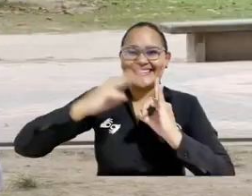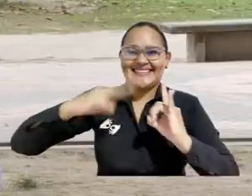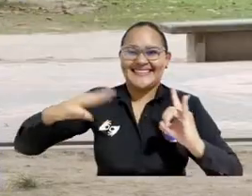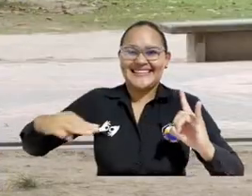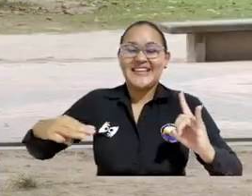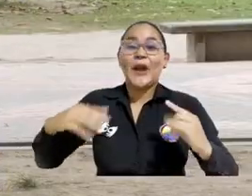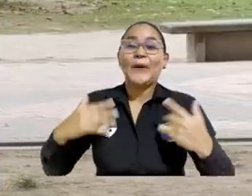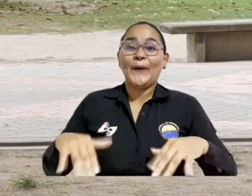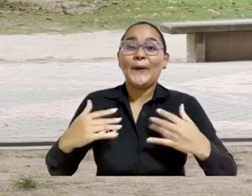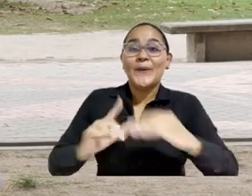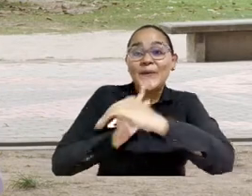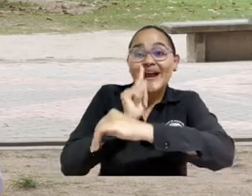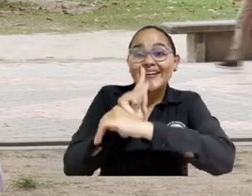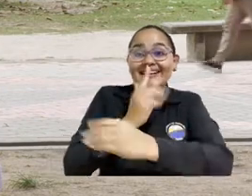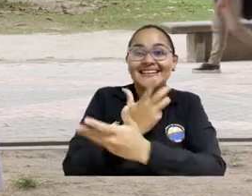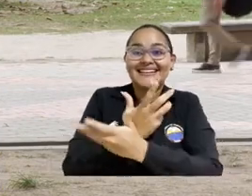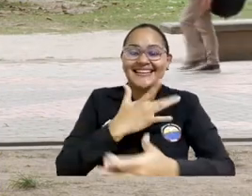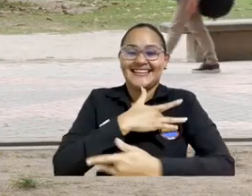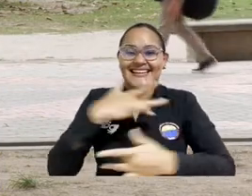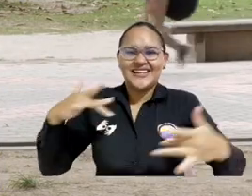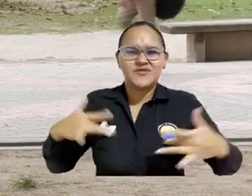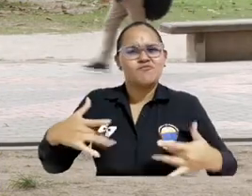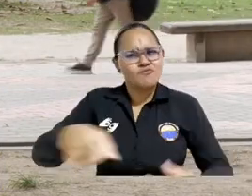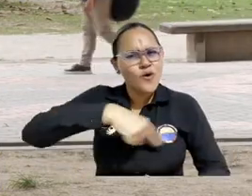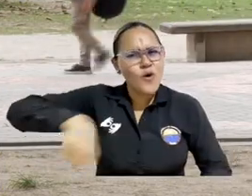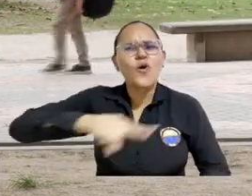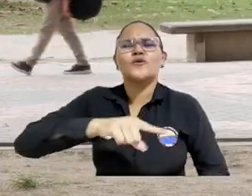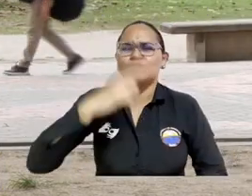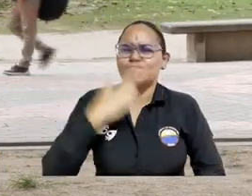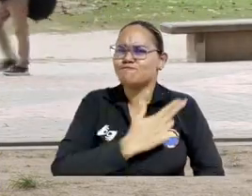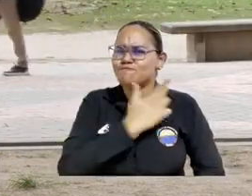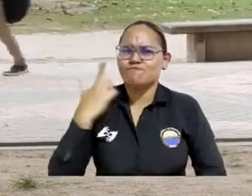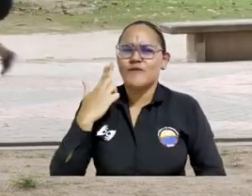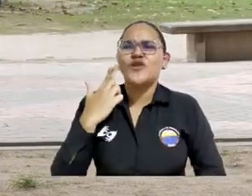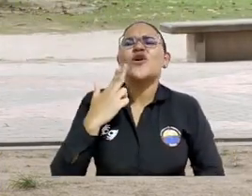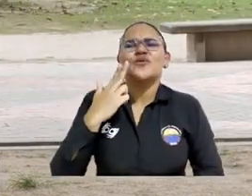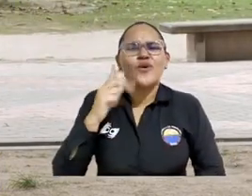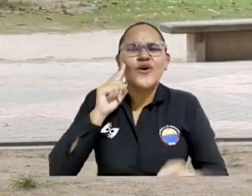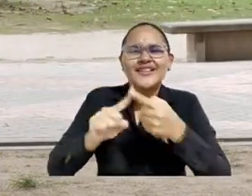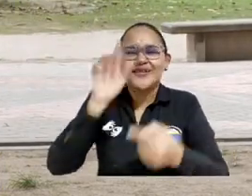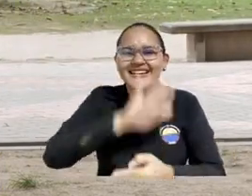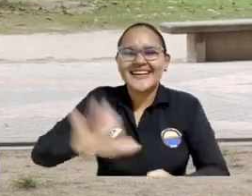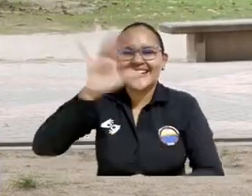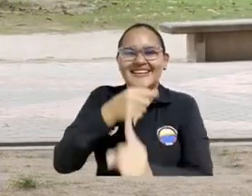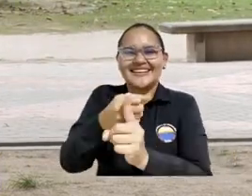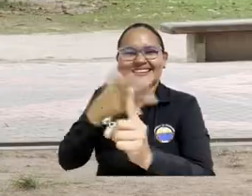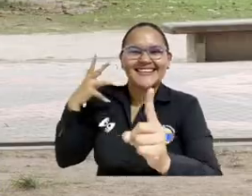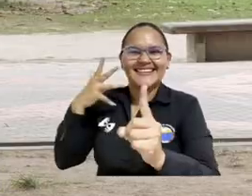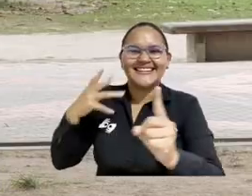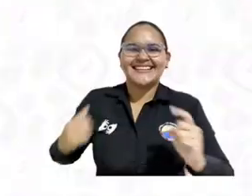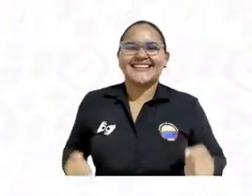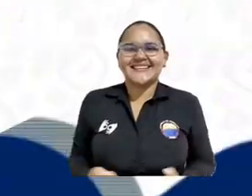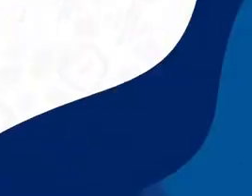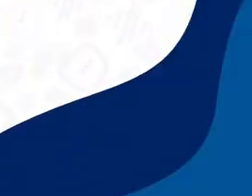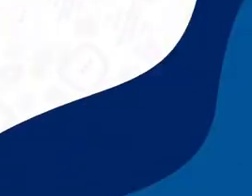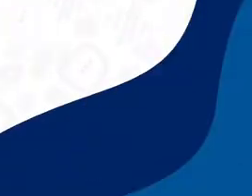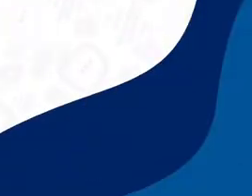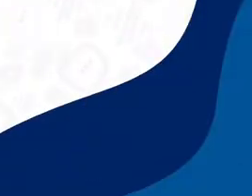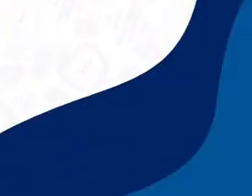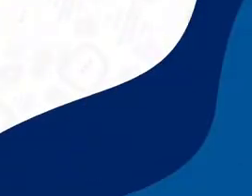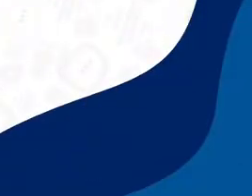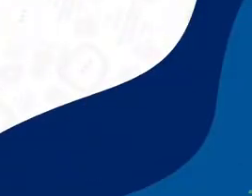Nuestra Universidad del Magdalena y la Facultad de Ciencias de la Salud estamos comprometidos con impactar en el territorio.